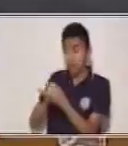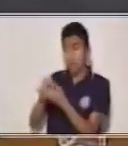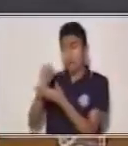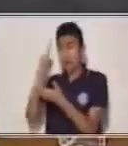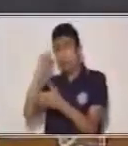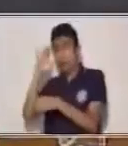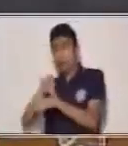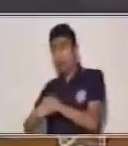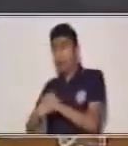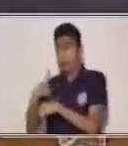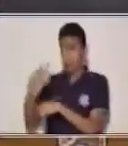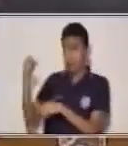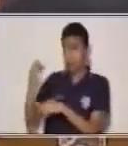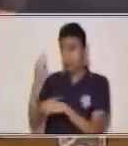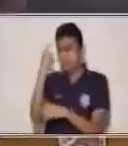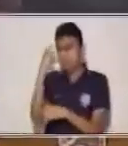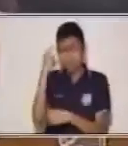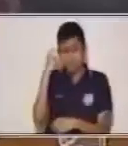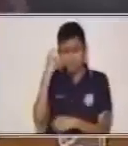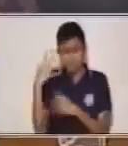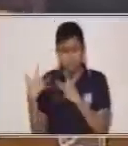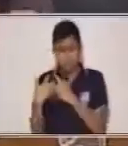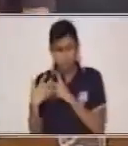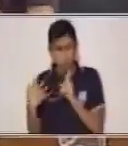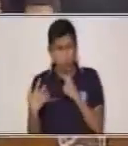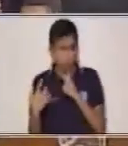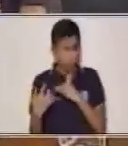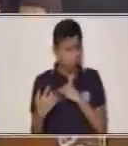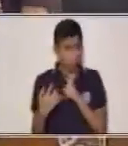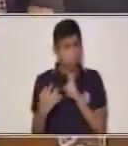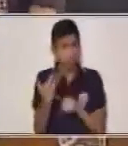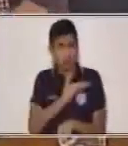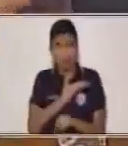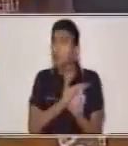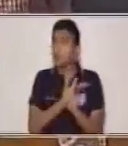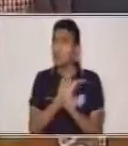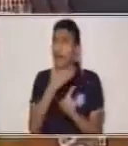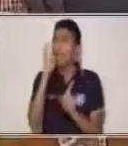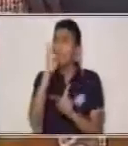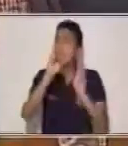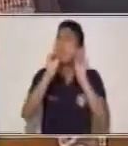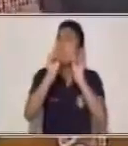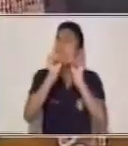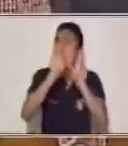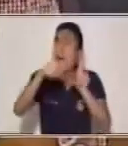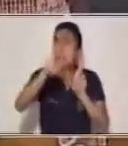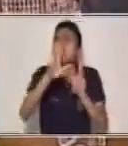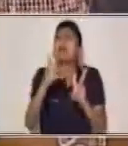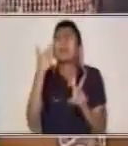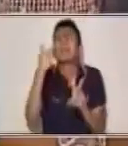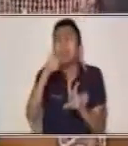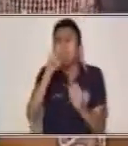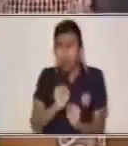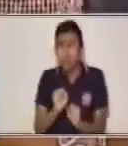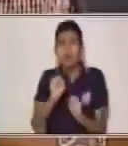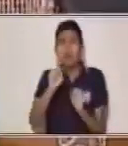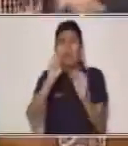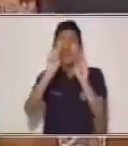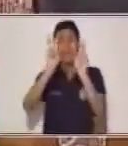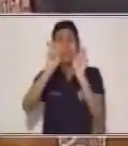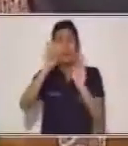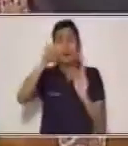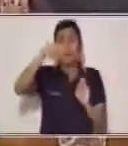Esta característica es porque las fábulas tienen una enseñanza o moraleja que